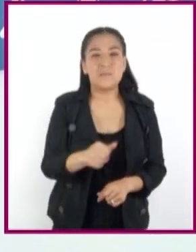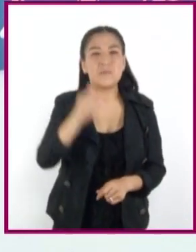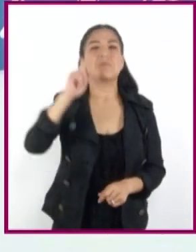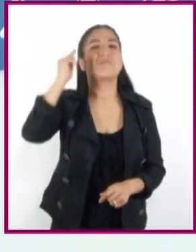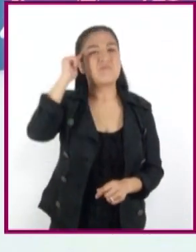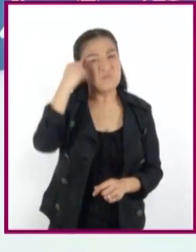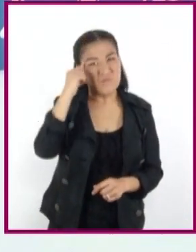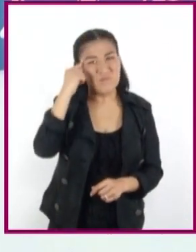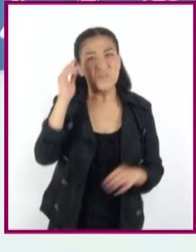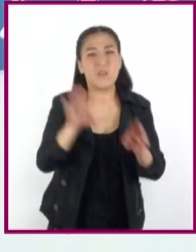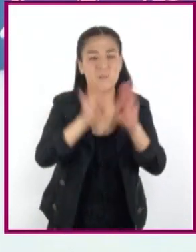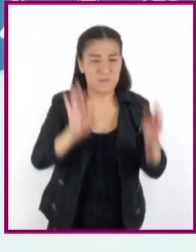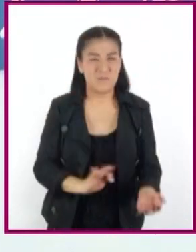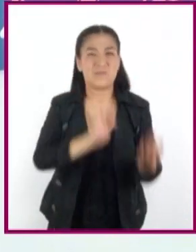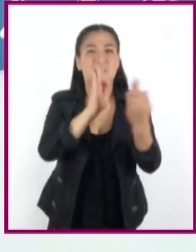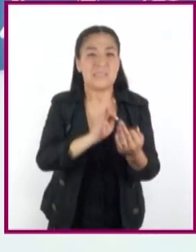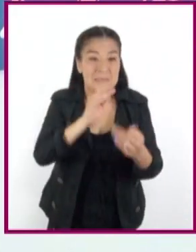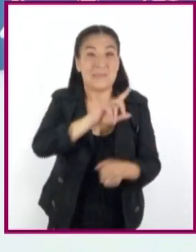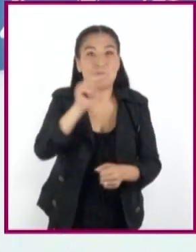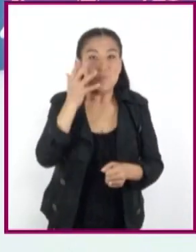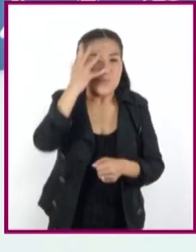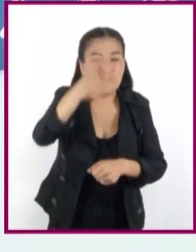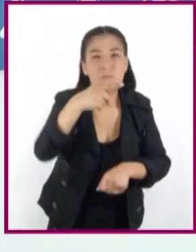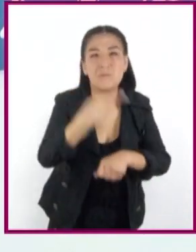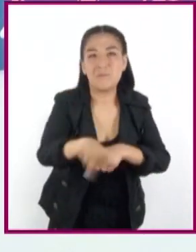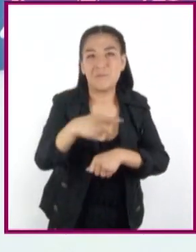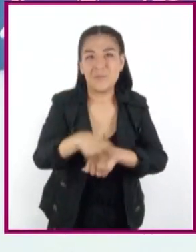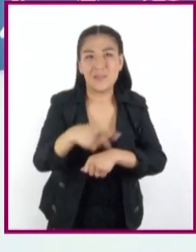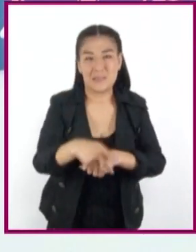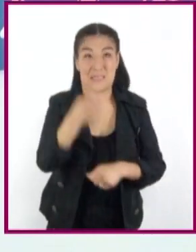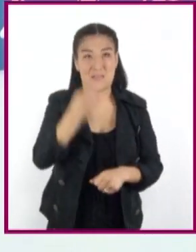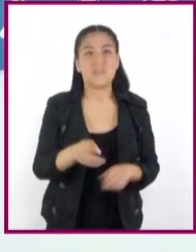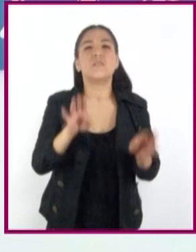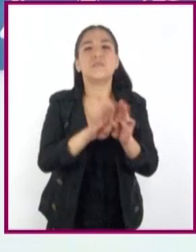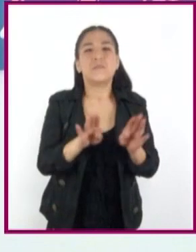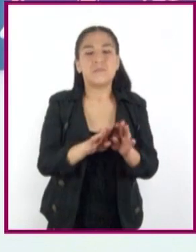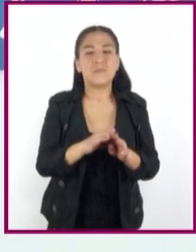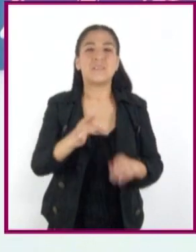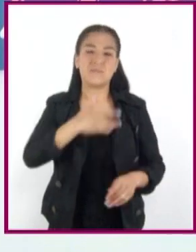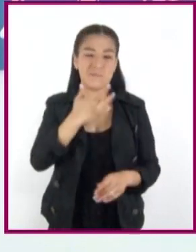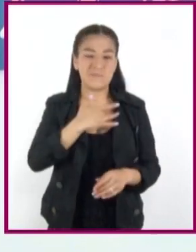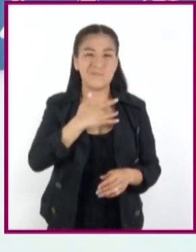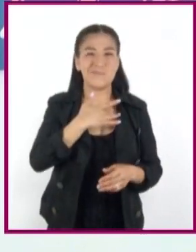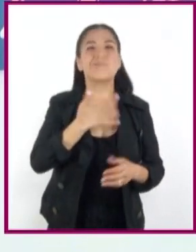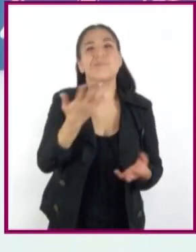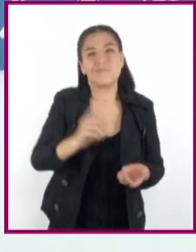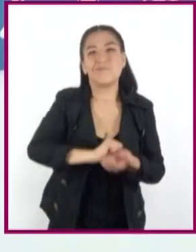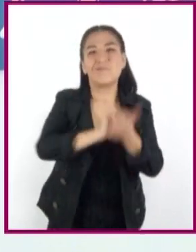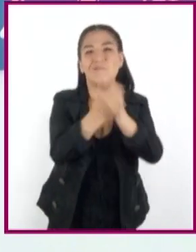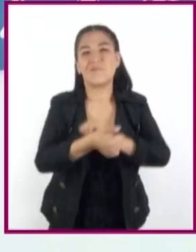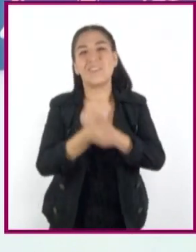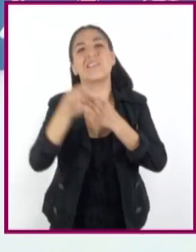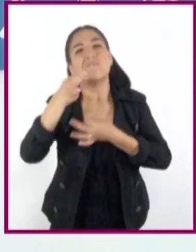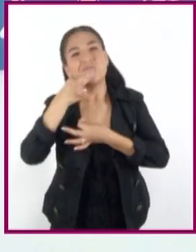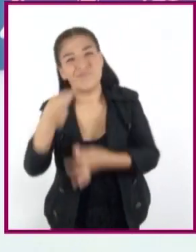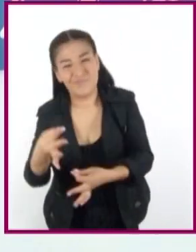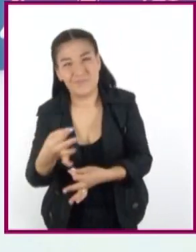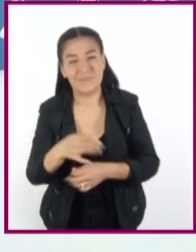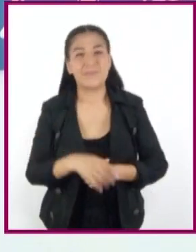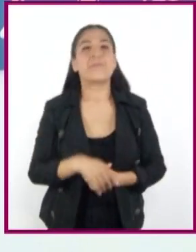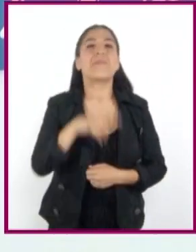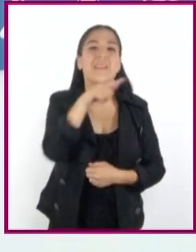estaría exponiendo a una situación de riesgo, que sería la posibilidad de volverse adicto. Tienes razón, Diana.